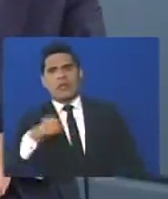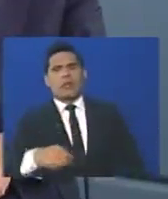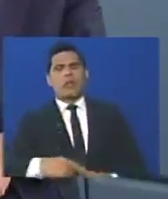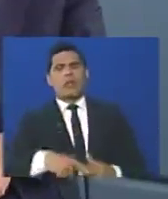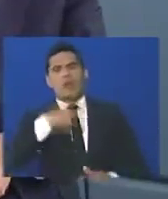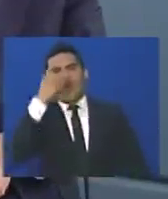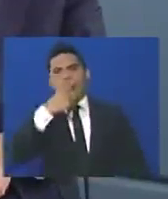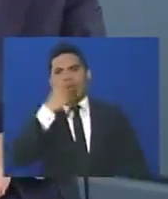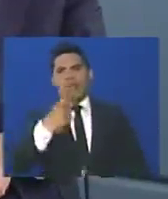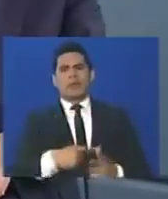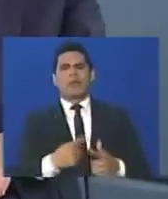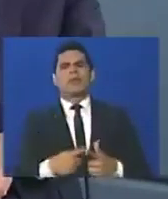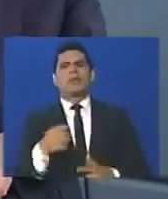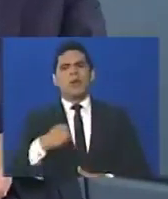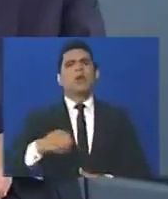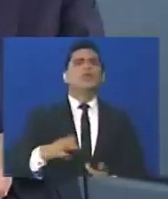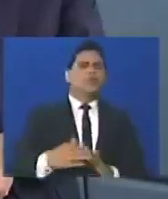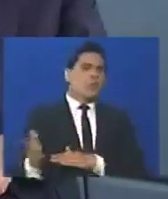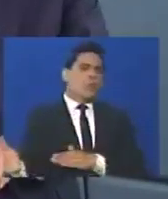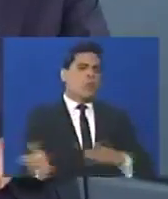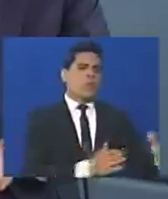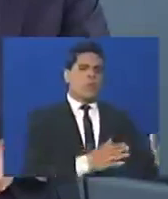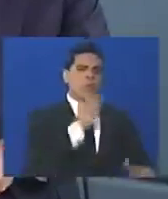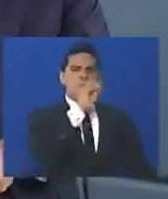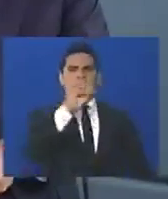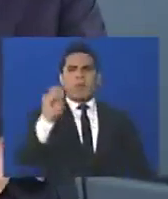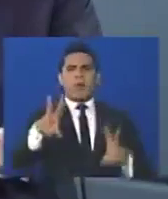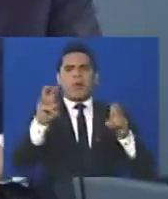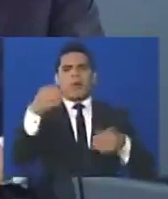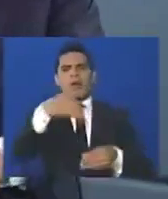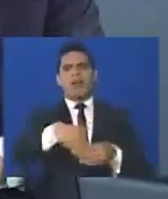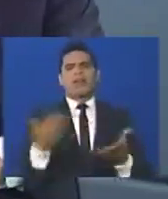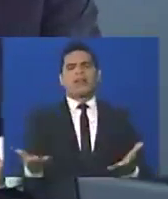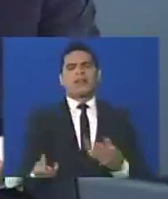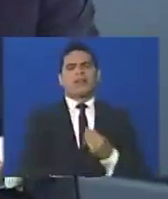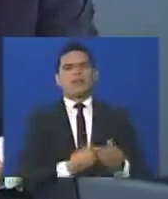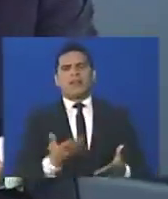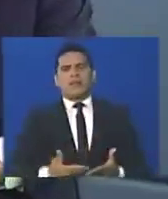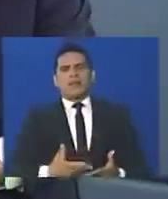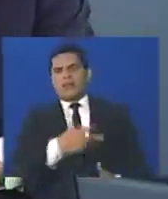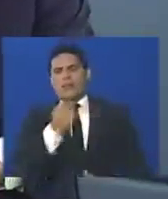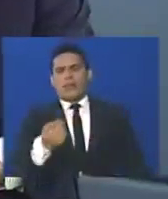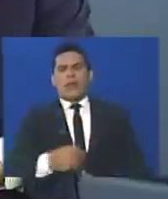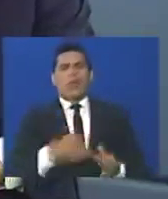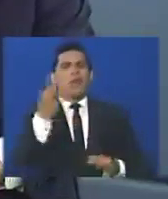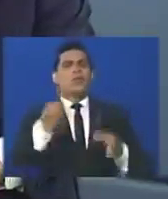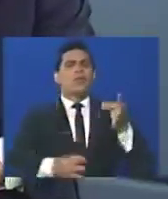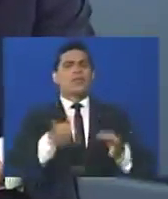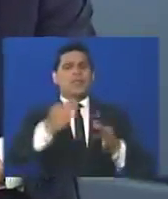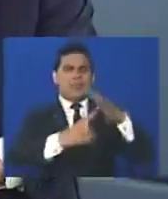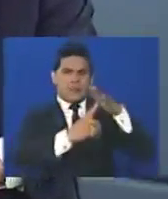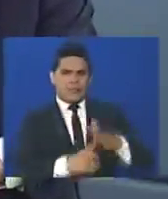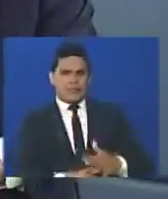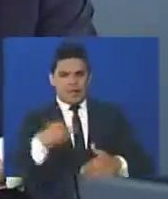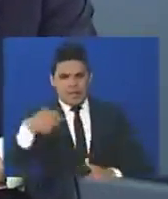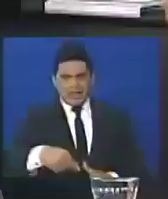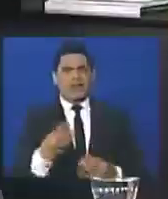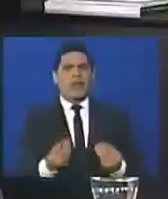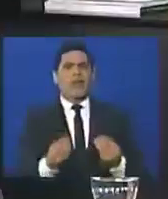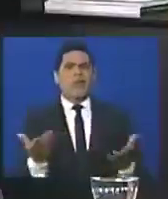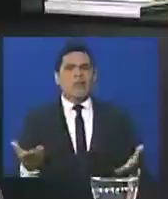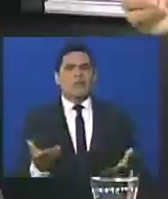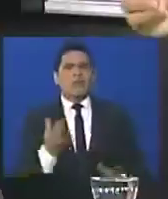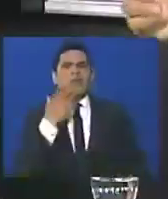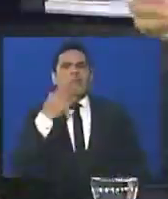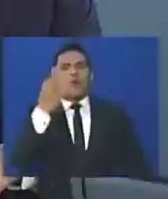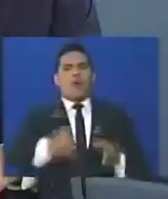político, el todo de la charada, es que lo quieren sacar para convocar una nueva elección, aquí hay una gran arbitrariedad, una gran arbitrariedad,